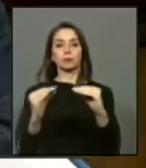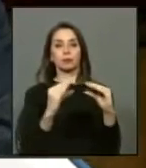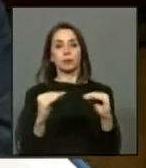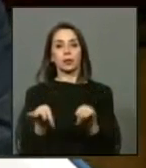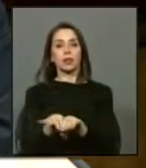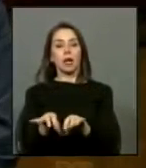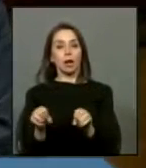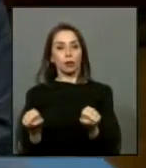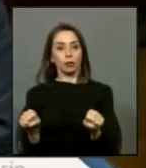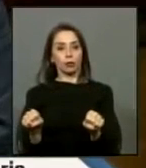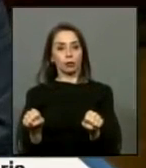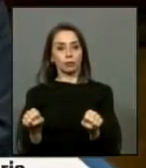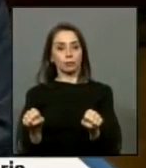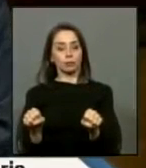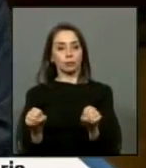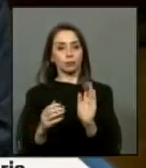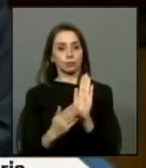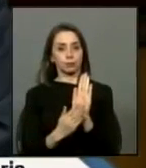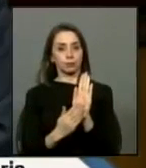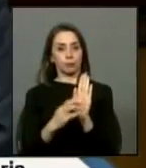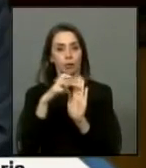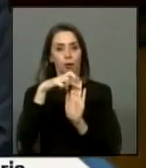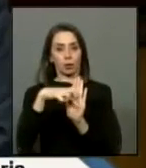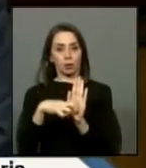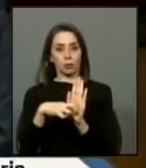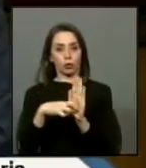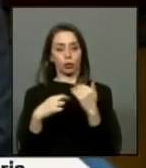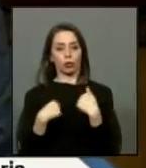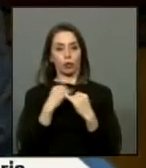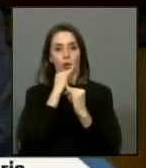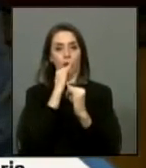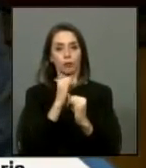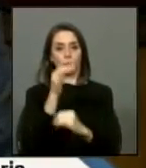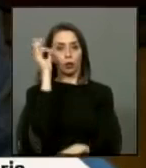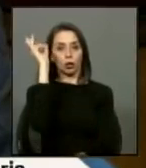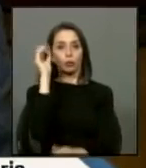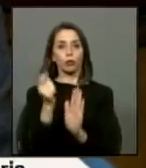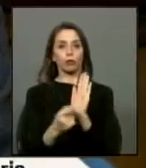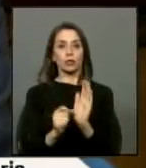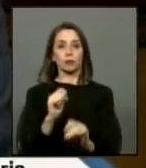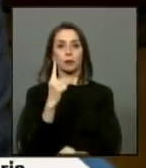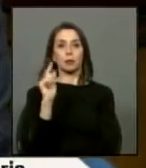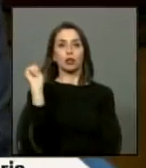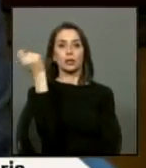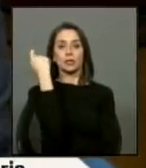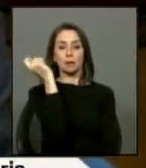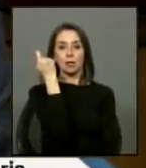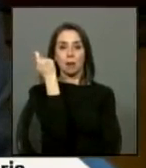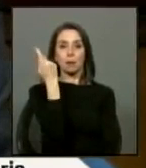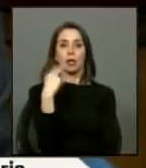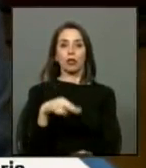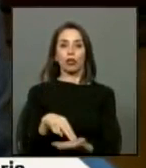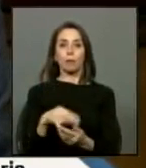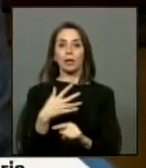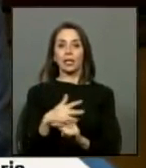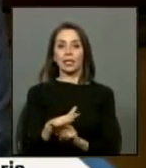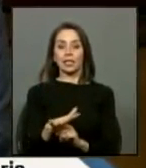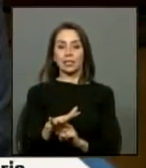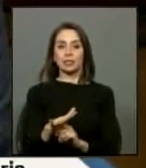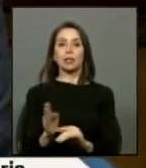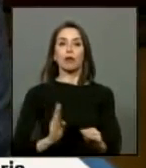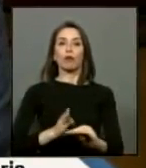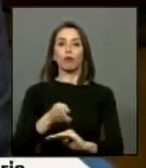acordado este proyecto informado en sesión de fecha primero de septiembre del 2015 con la